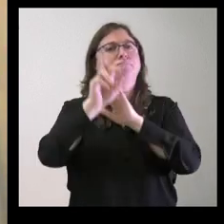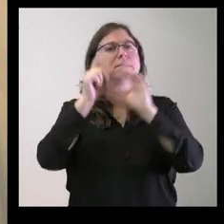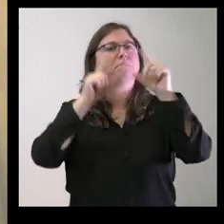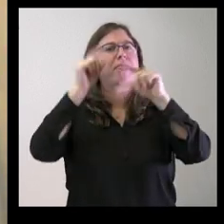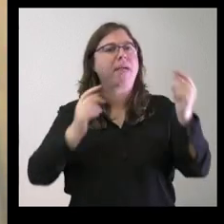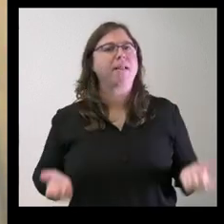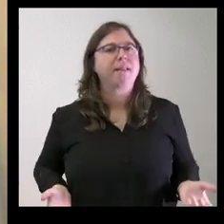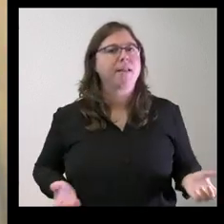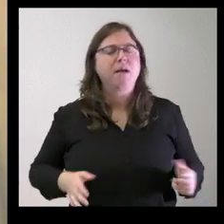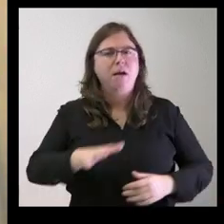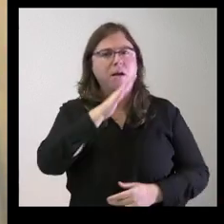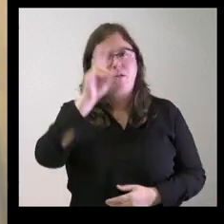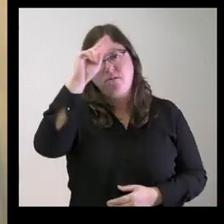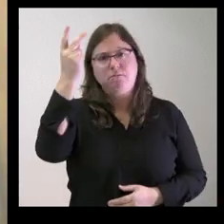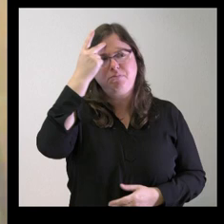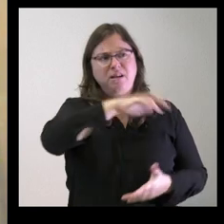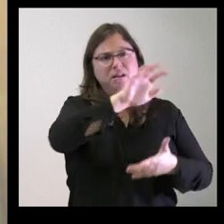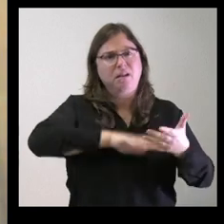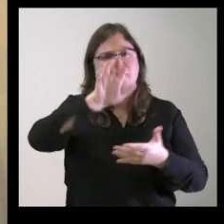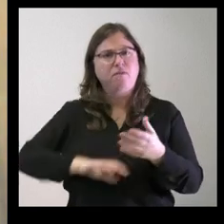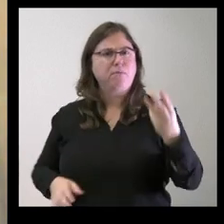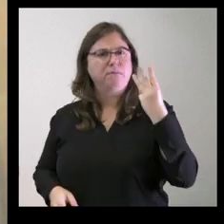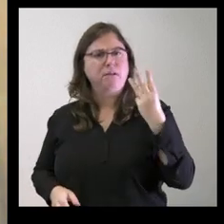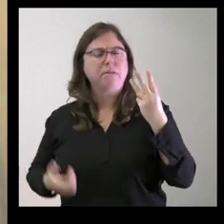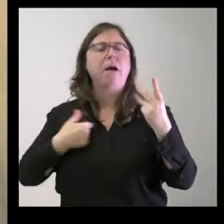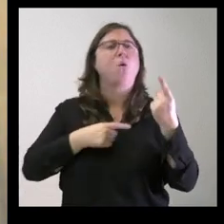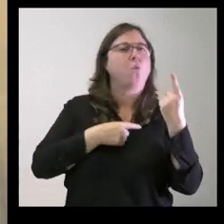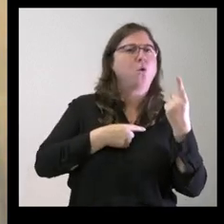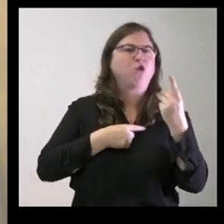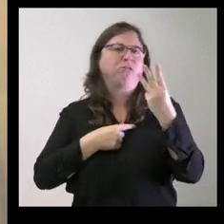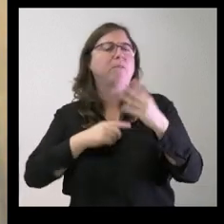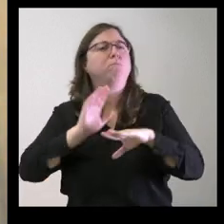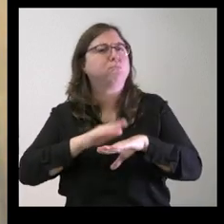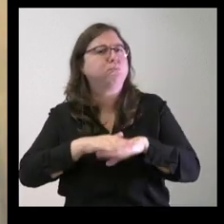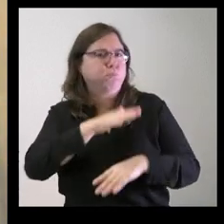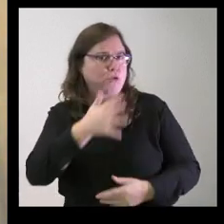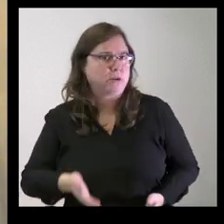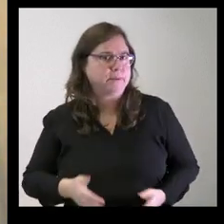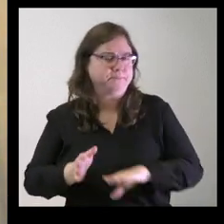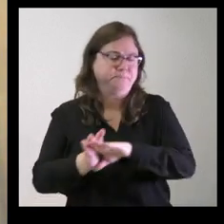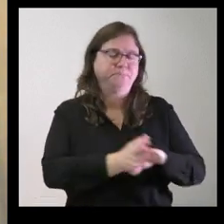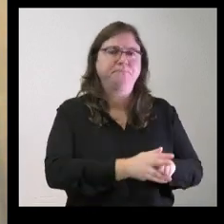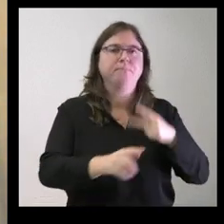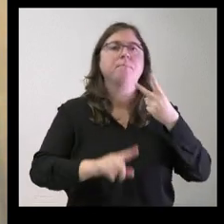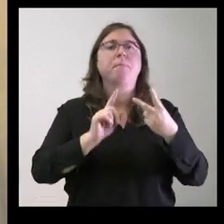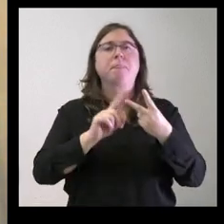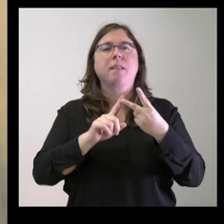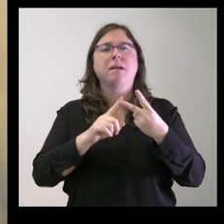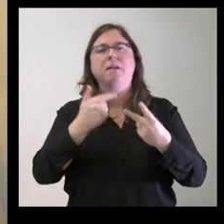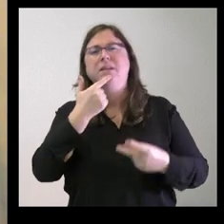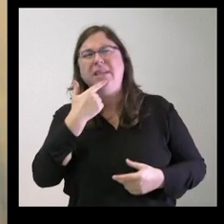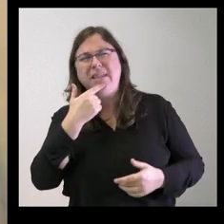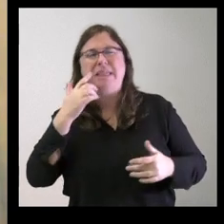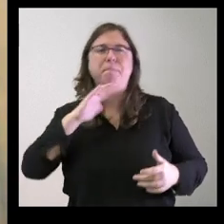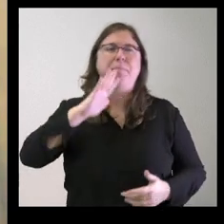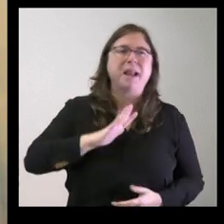este tiempo para que ahora se presenten tres informes y no solo uno al gobierno con respecto al supuesto disparo a un oso